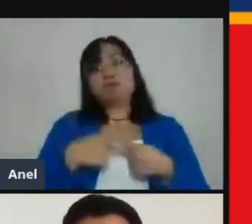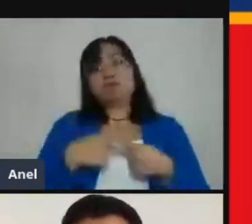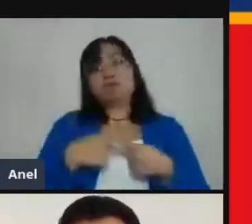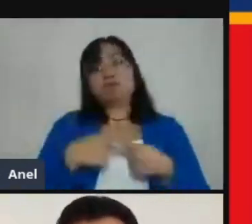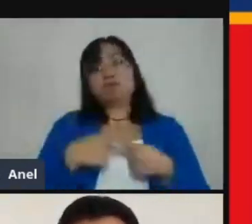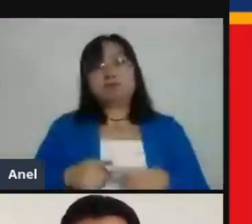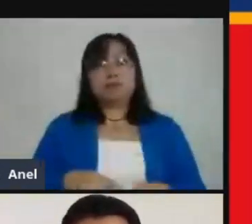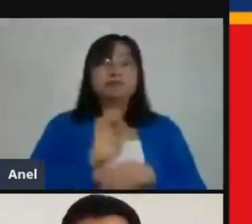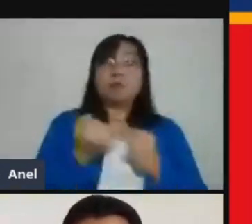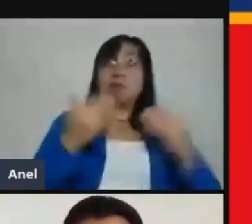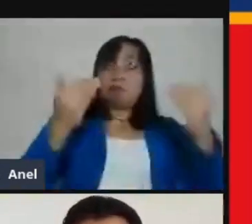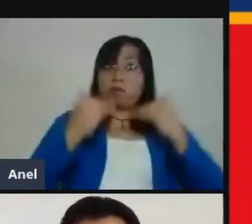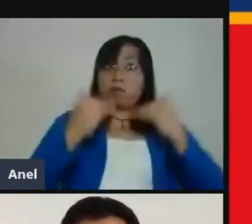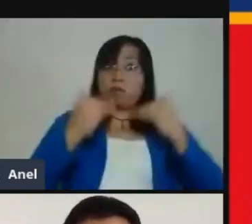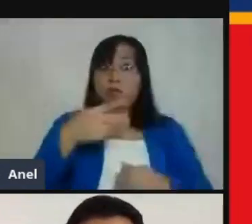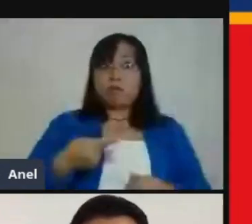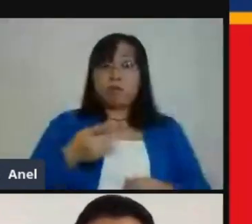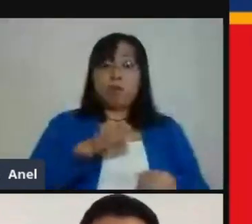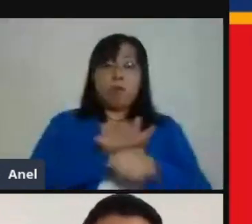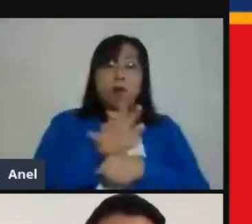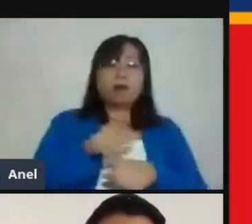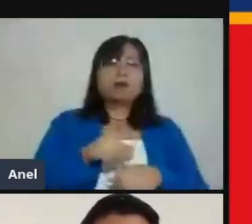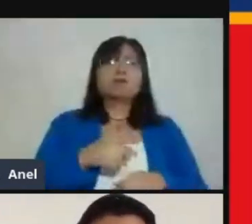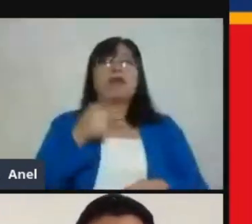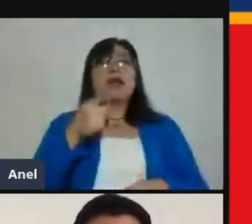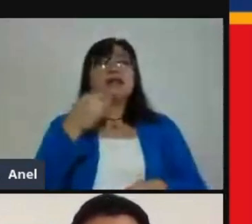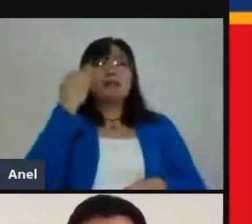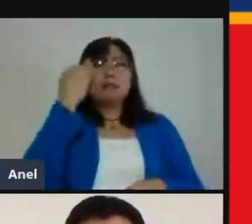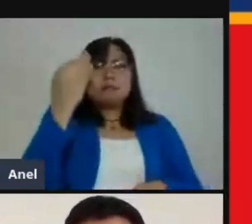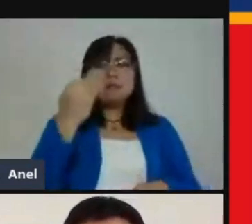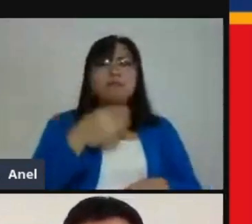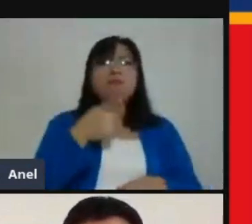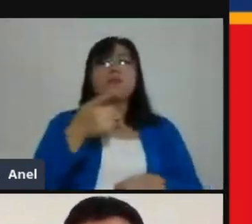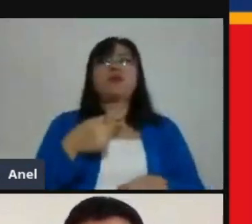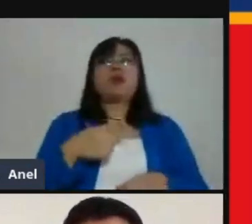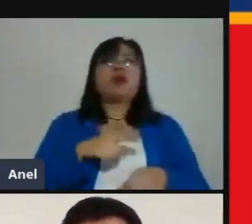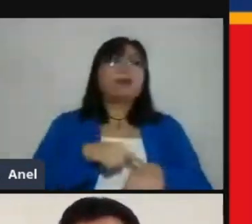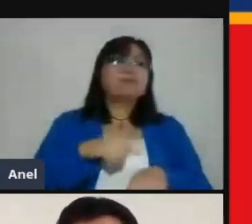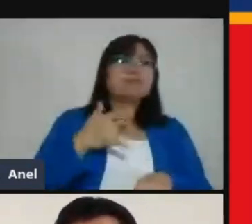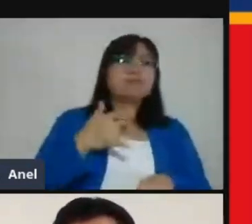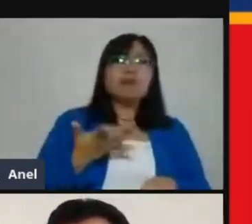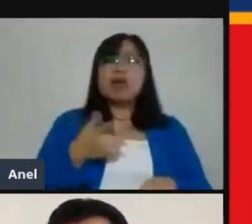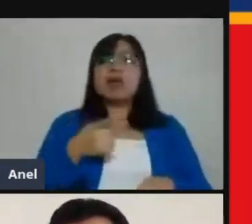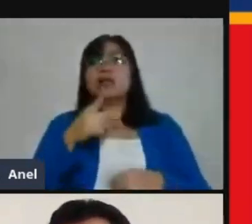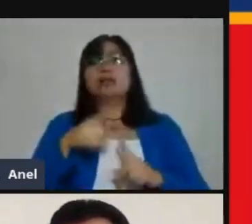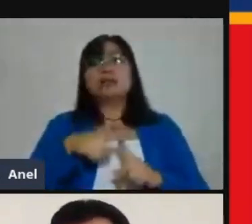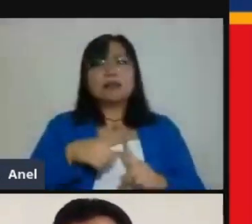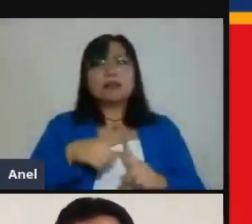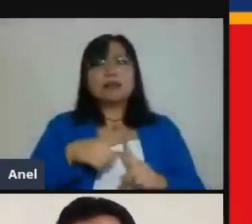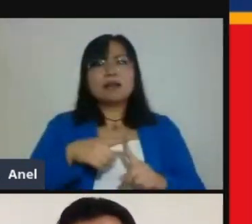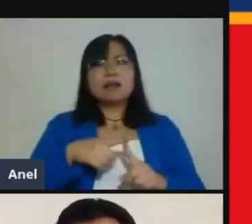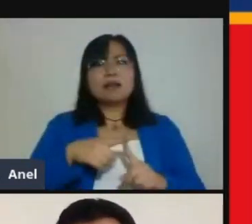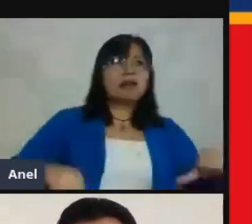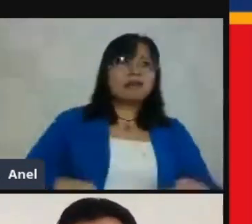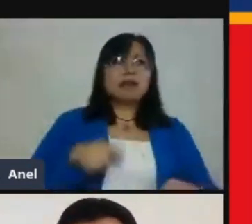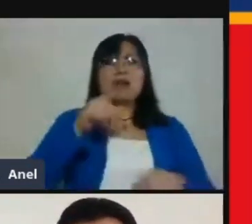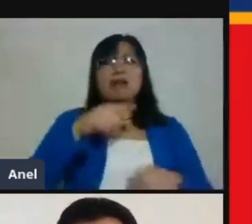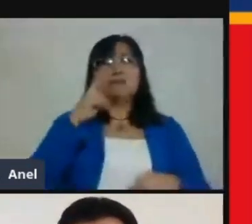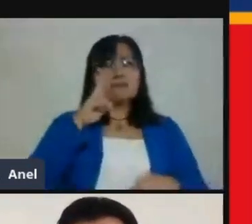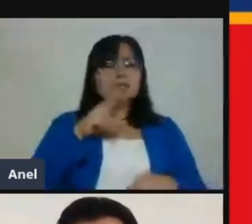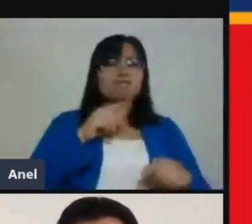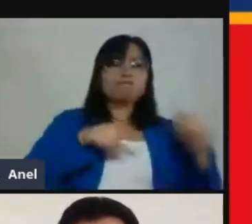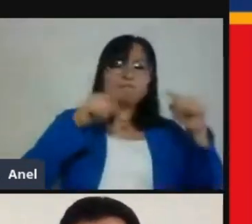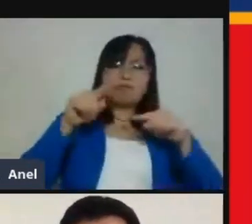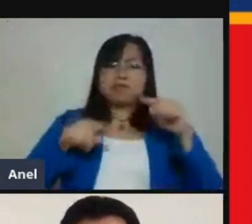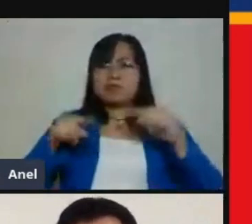se le estaba dedicando particularmente al tema de las tareas o al tema de las actividades asíncronas, particularmente así en